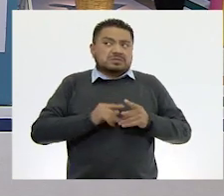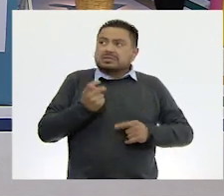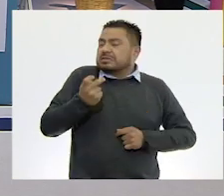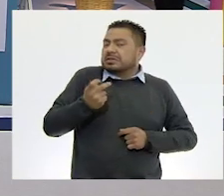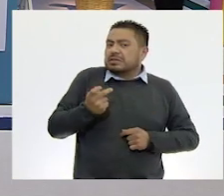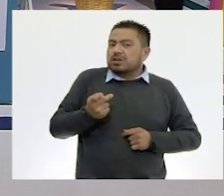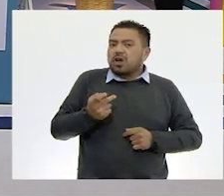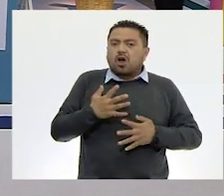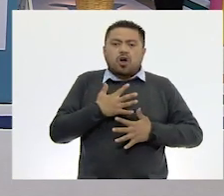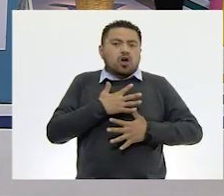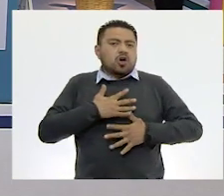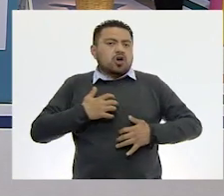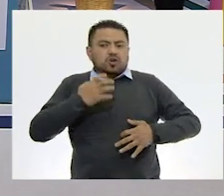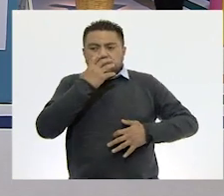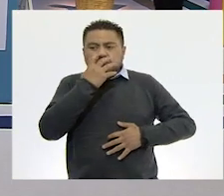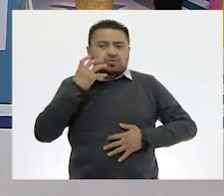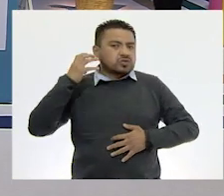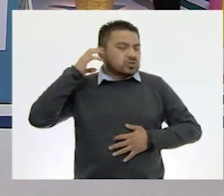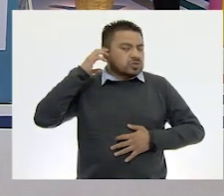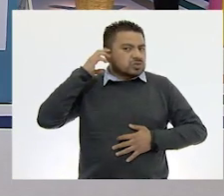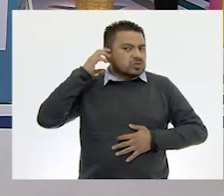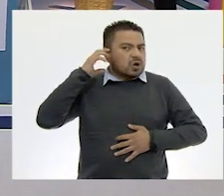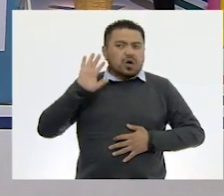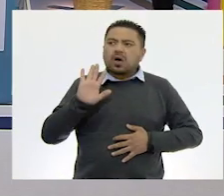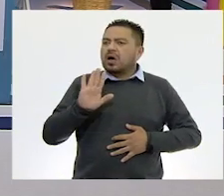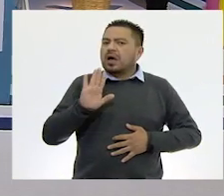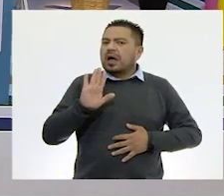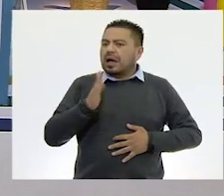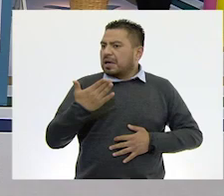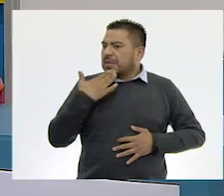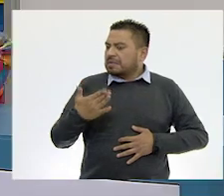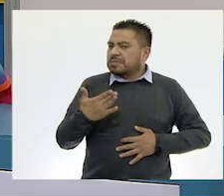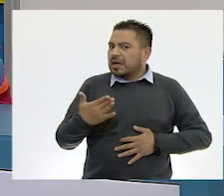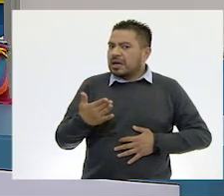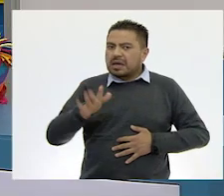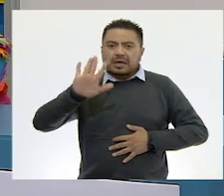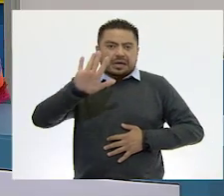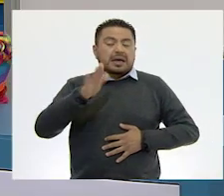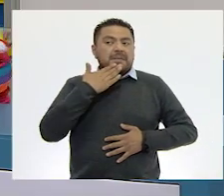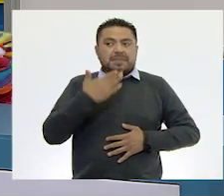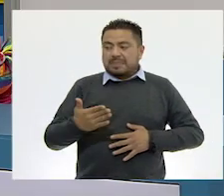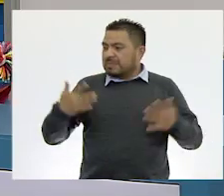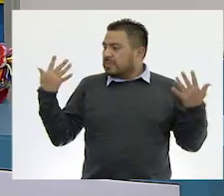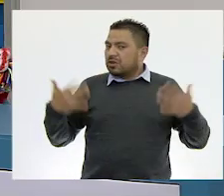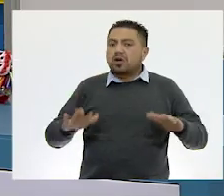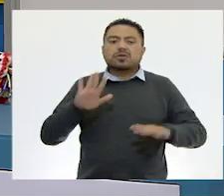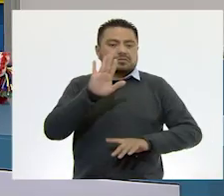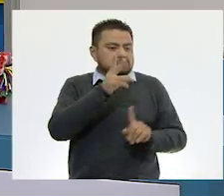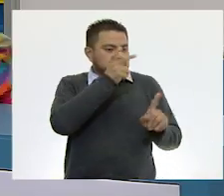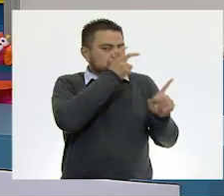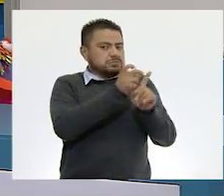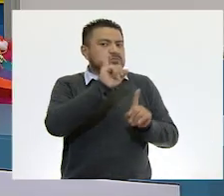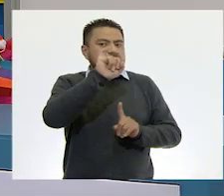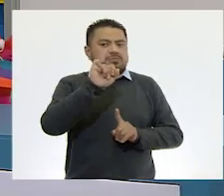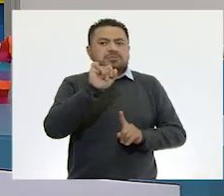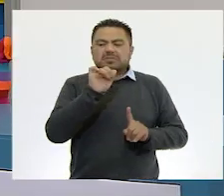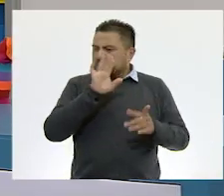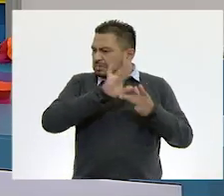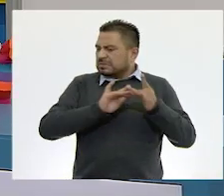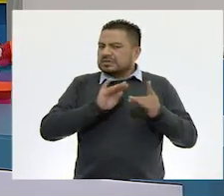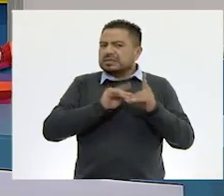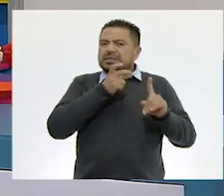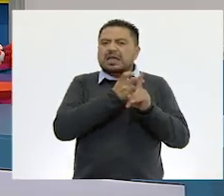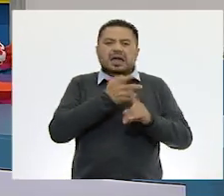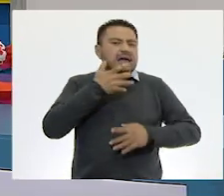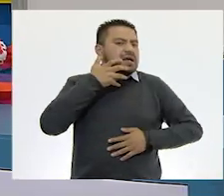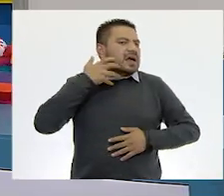un oso. Que es un oso. A ver, piénsale bien. ¡Un ¡Ah, muy bien! ¡Correcto! Se trata de